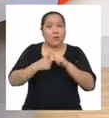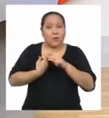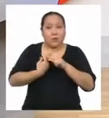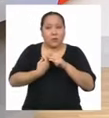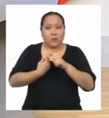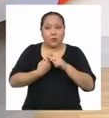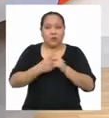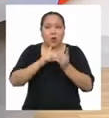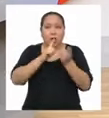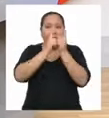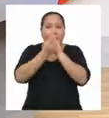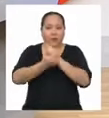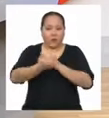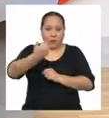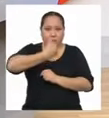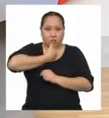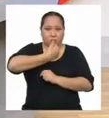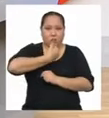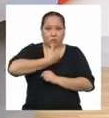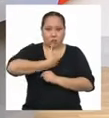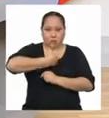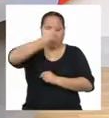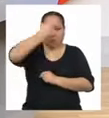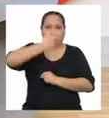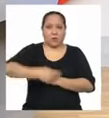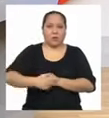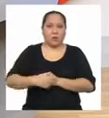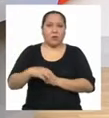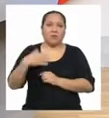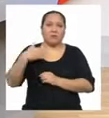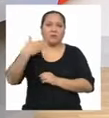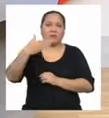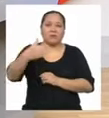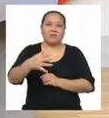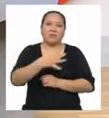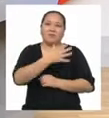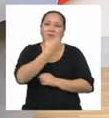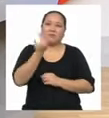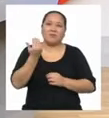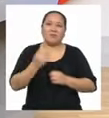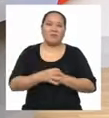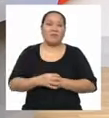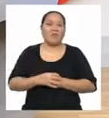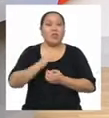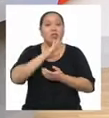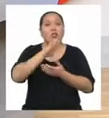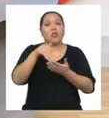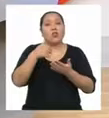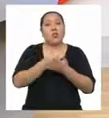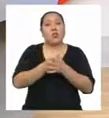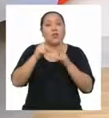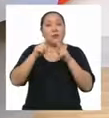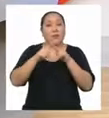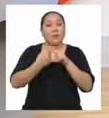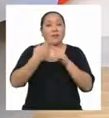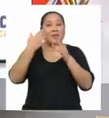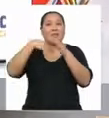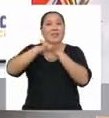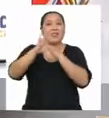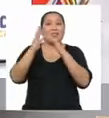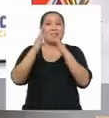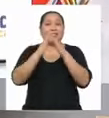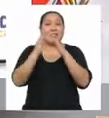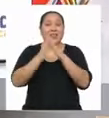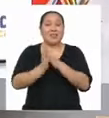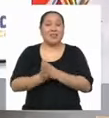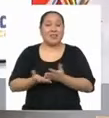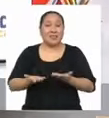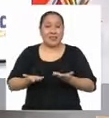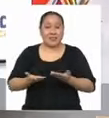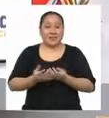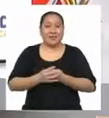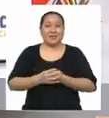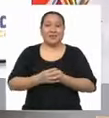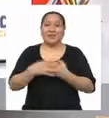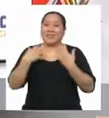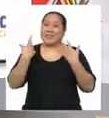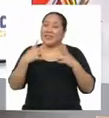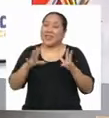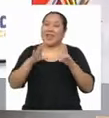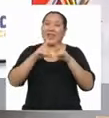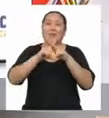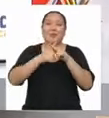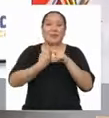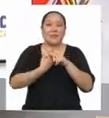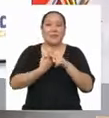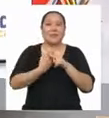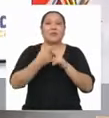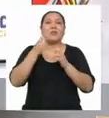Desde nosotros mismos Vamos a hacer mucho Todo empieza En casa Así que empecemos